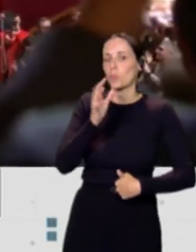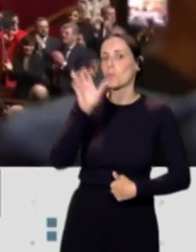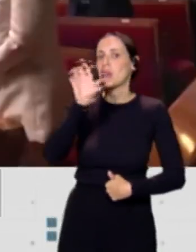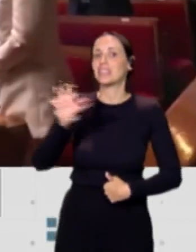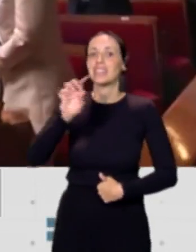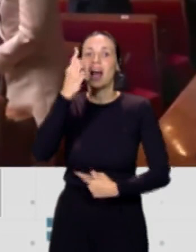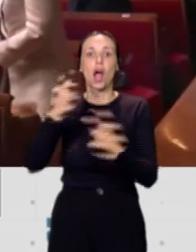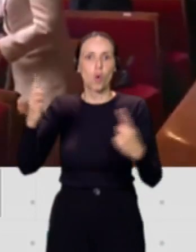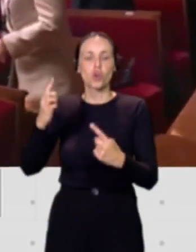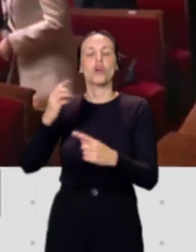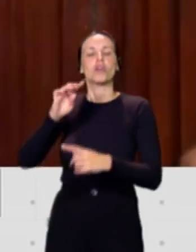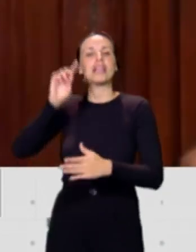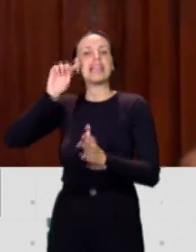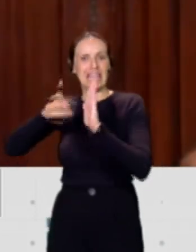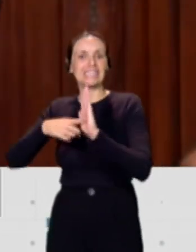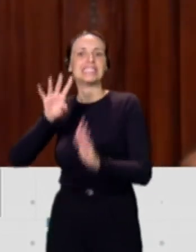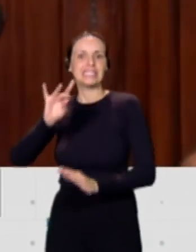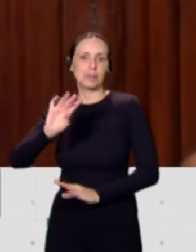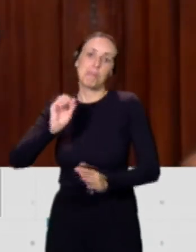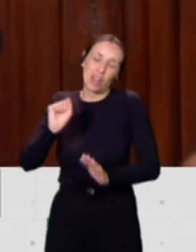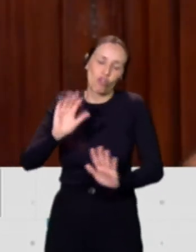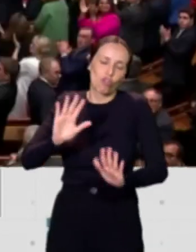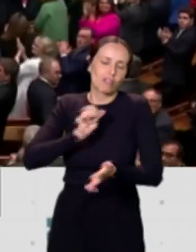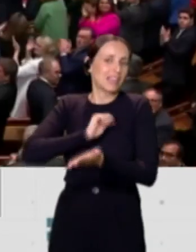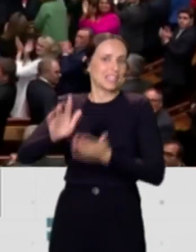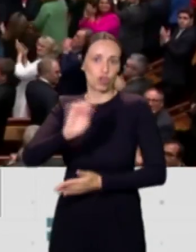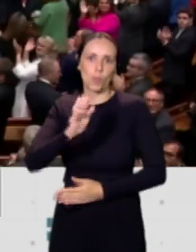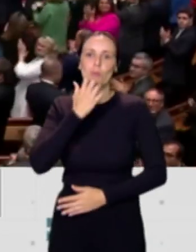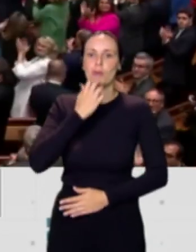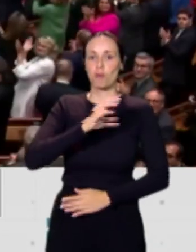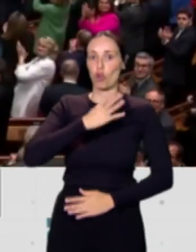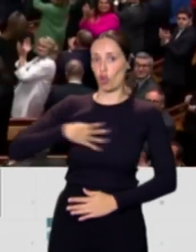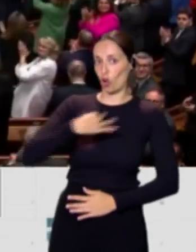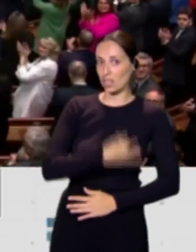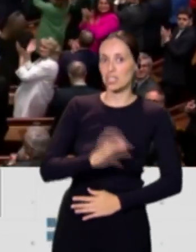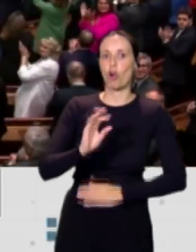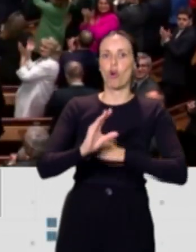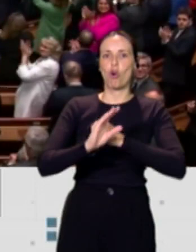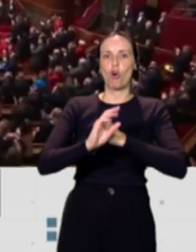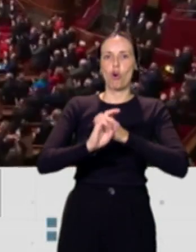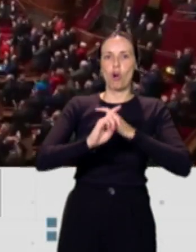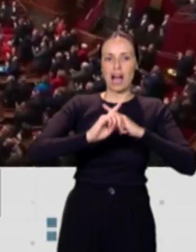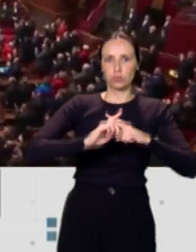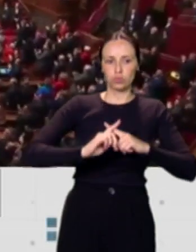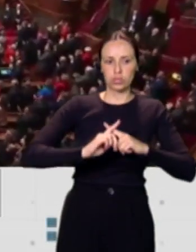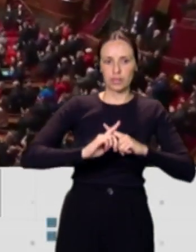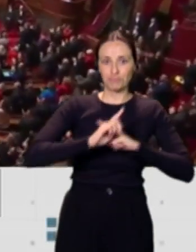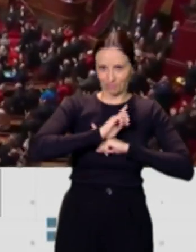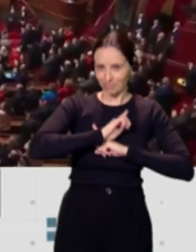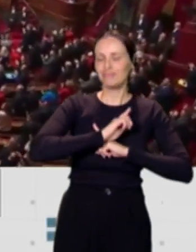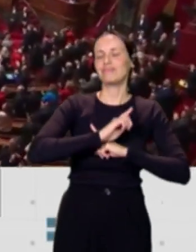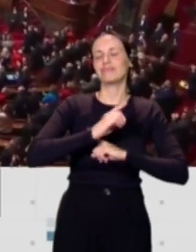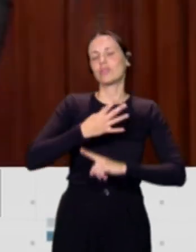como por ejemplo es Croacia o Austria, pues sea gratuito y esté financiado por la Unión Europea mediante estos programas.